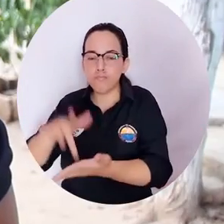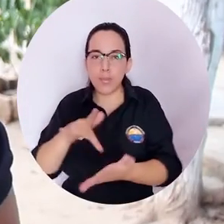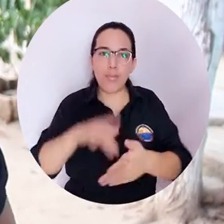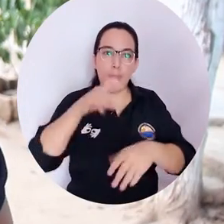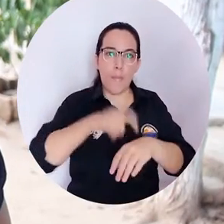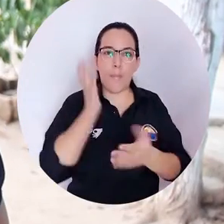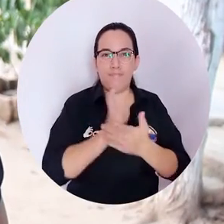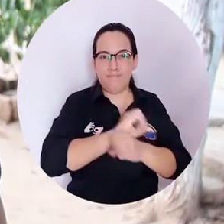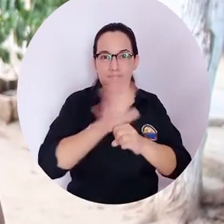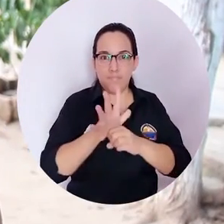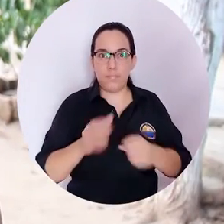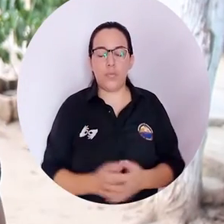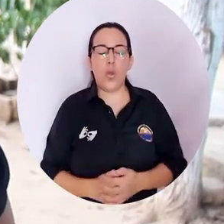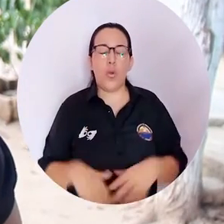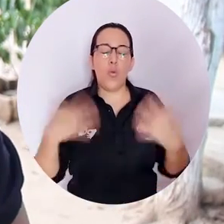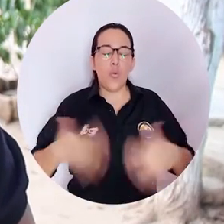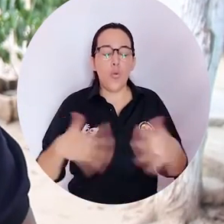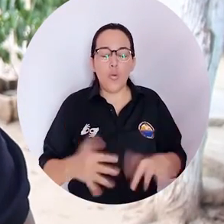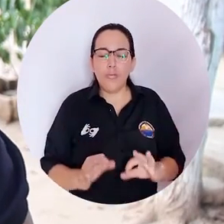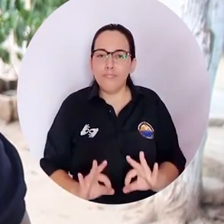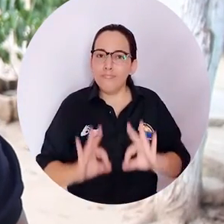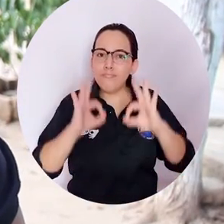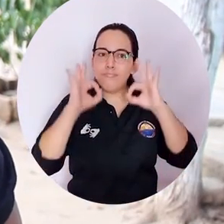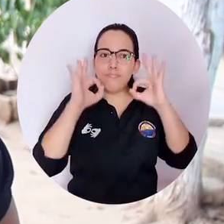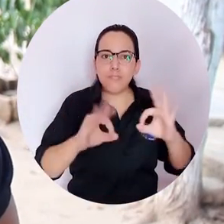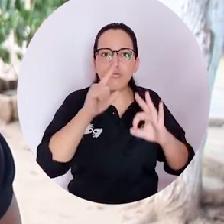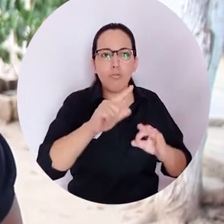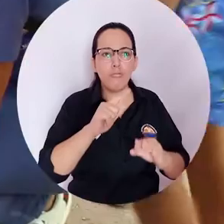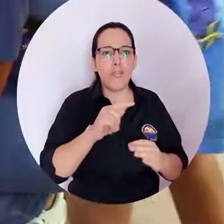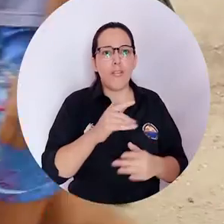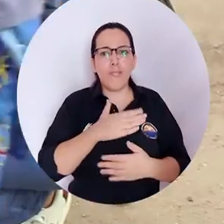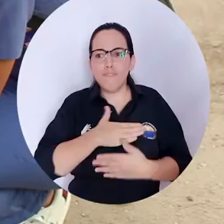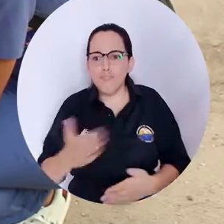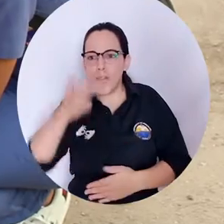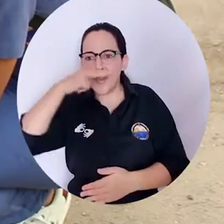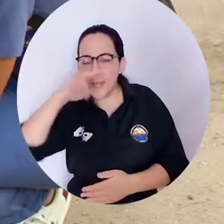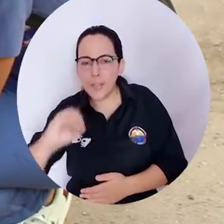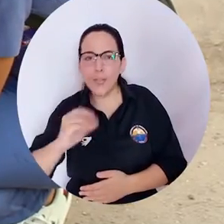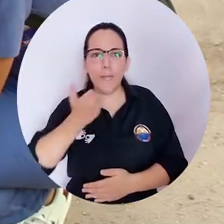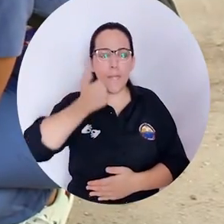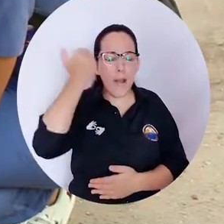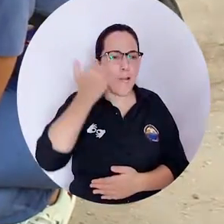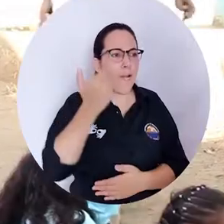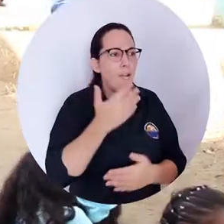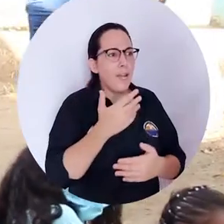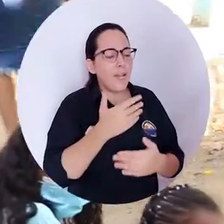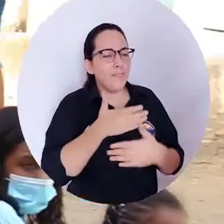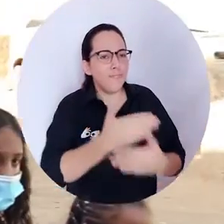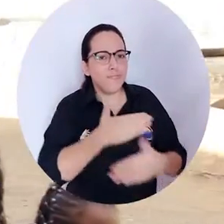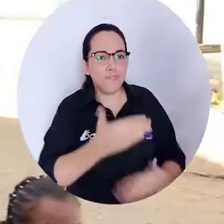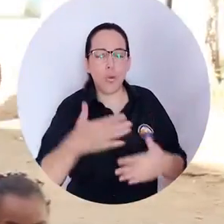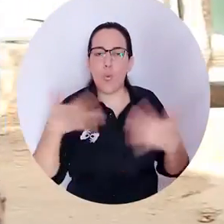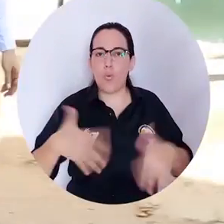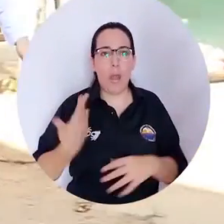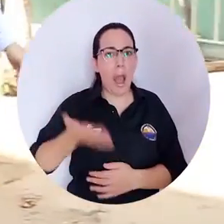Excelente lo que hicieron hoy en un detalle con estos niños, tanto los niños como los adultos, de verdad que no se había visto, no se